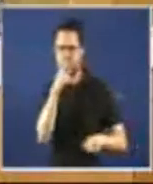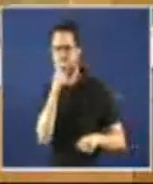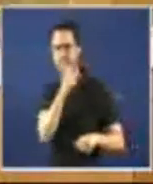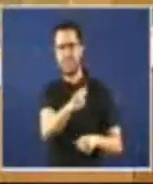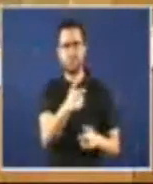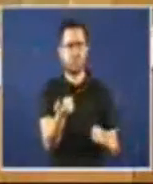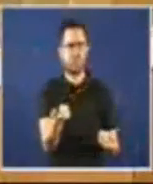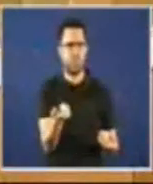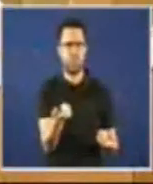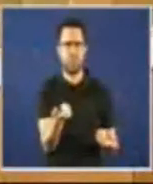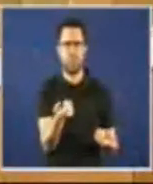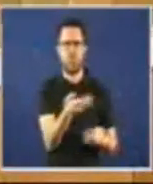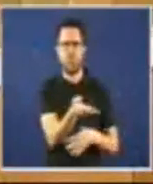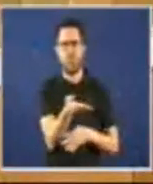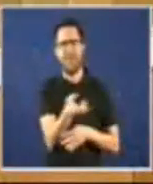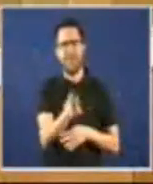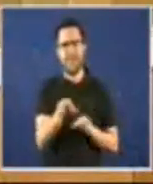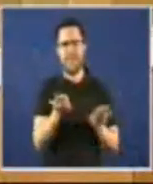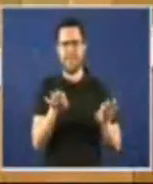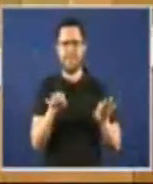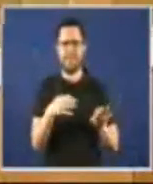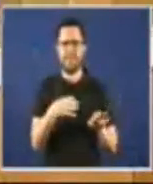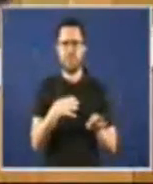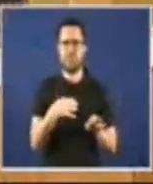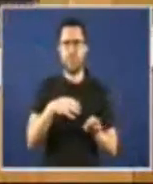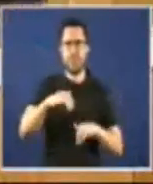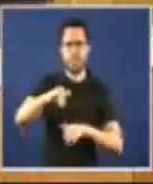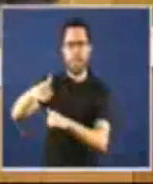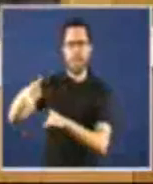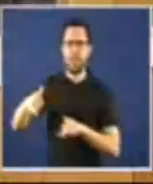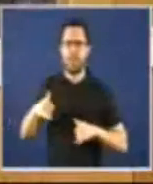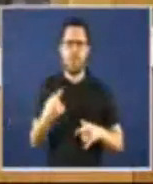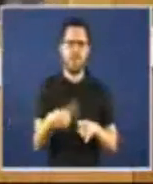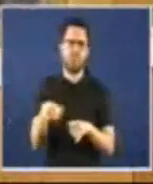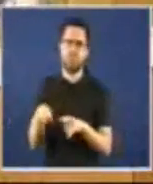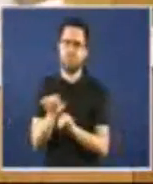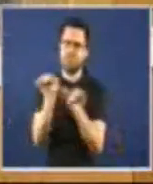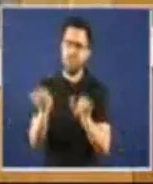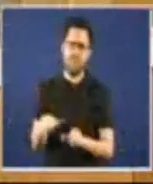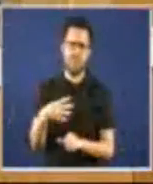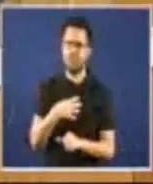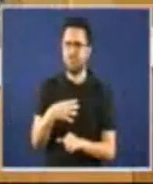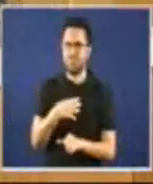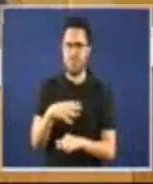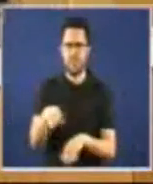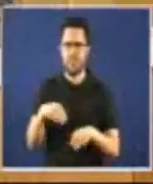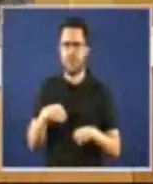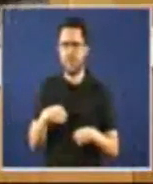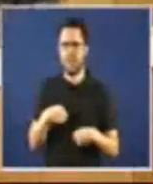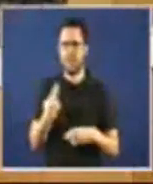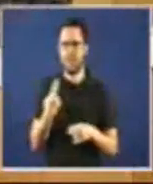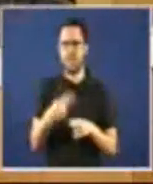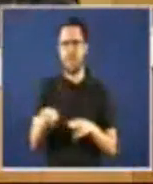dunha indecencia absolutamente increíble. Non se pode manipular as cousas desa maneira en política.